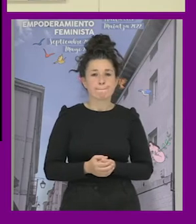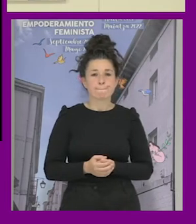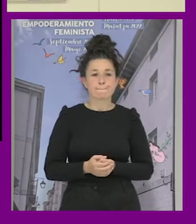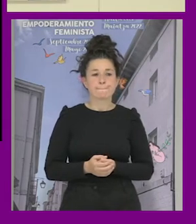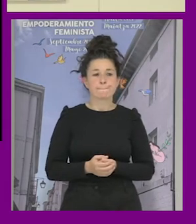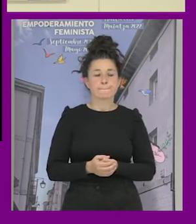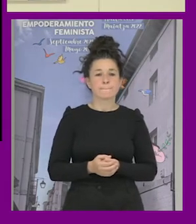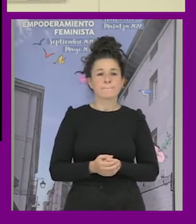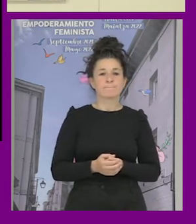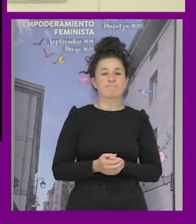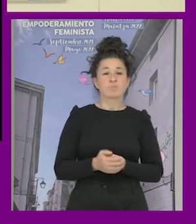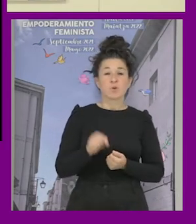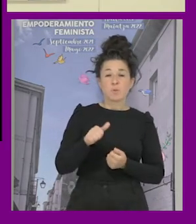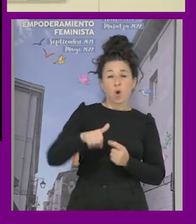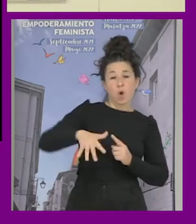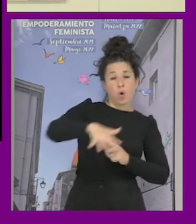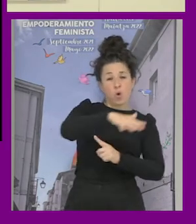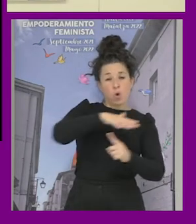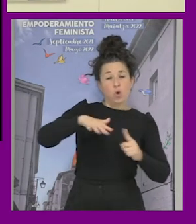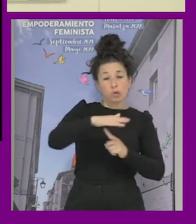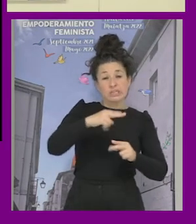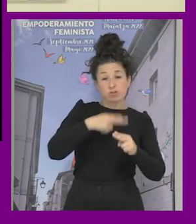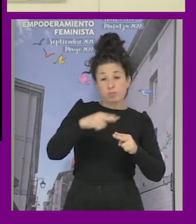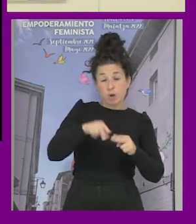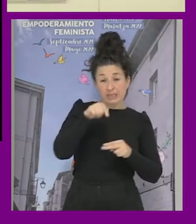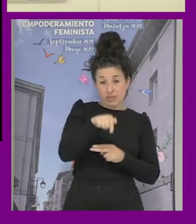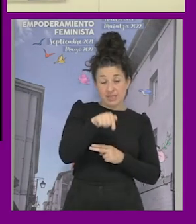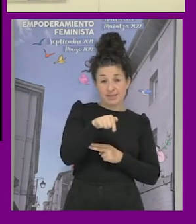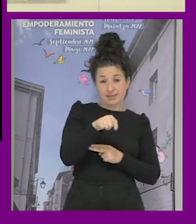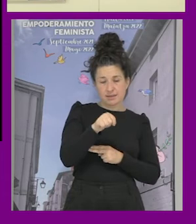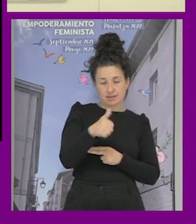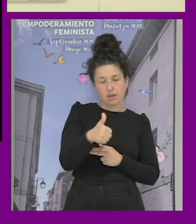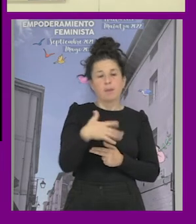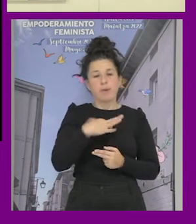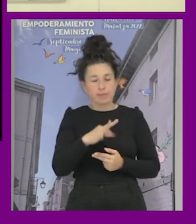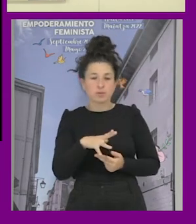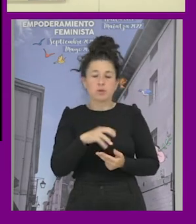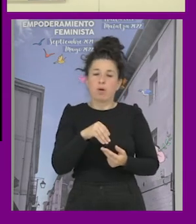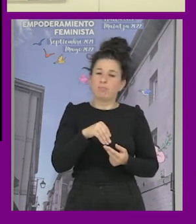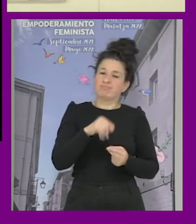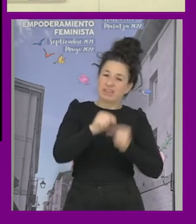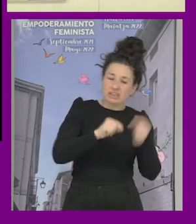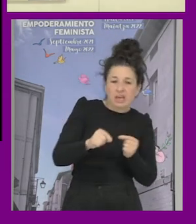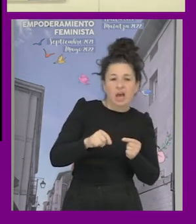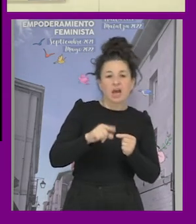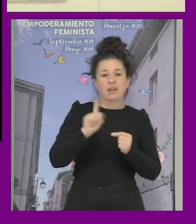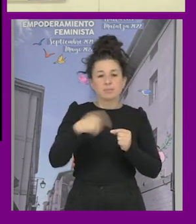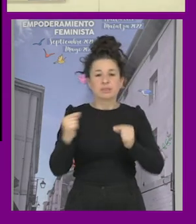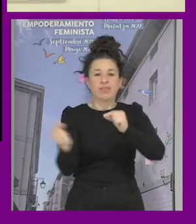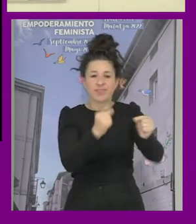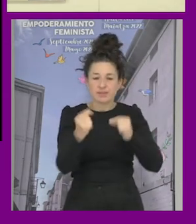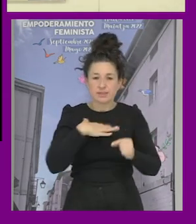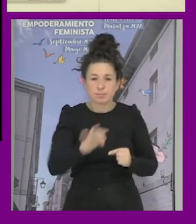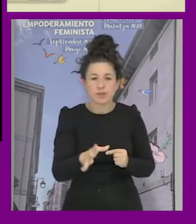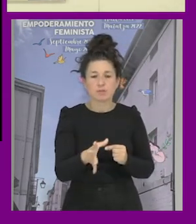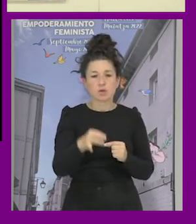es de este marco político que ya sabemos que está cuestionado y que podemos debatir y que no es una opinión única